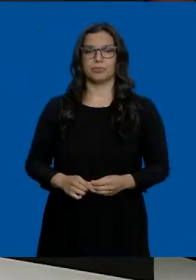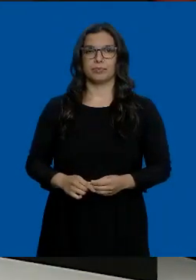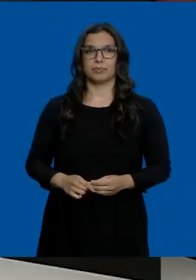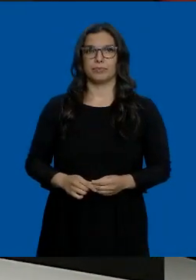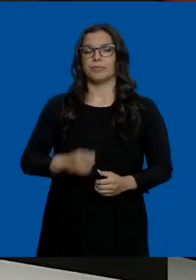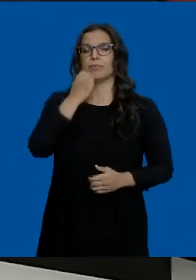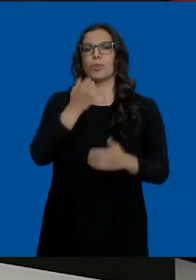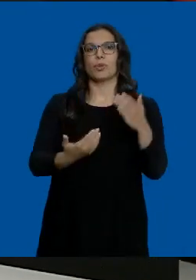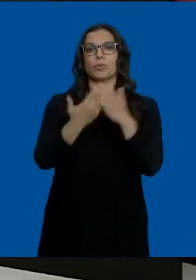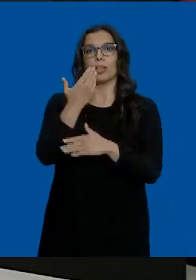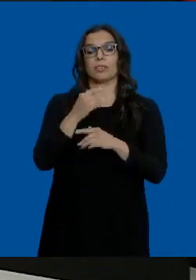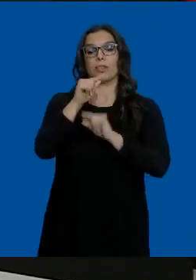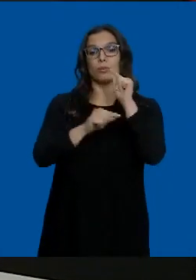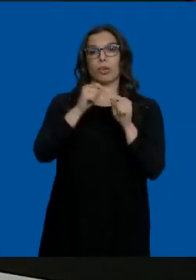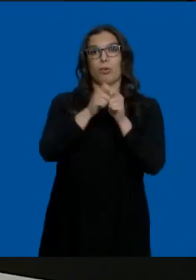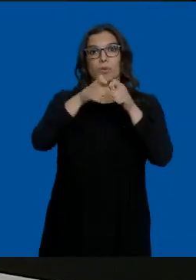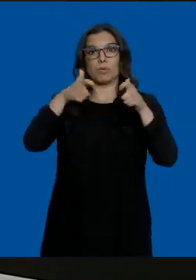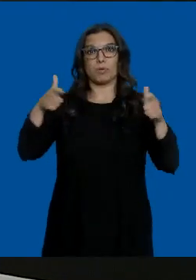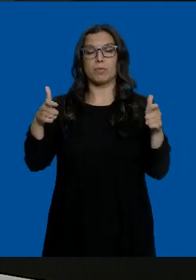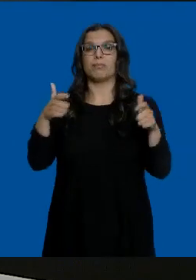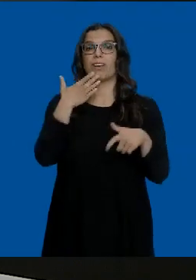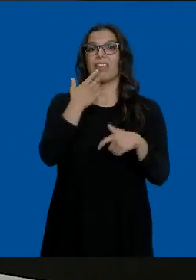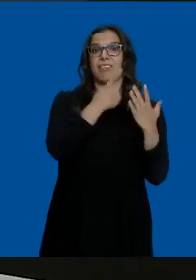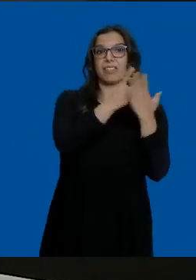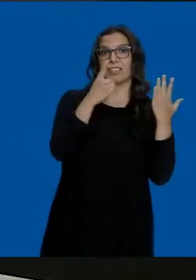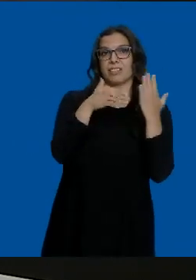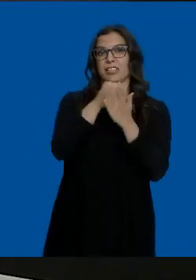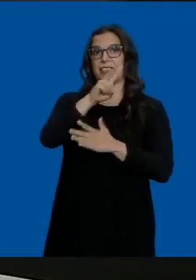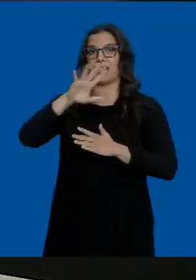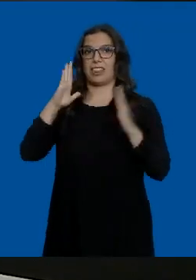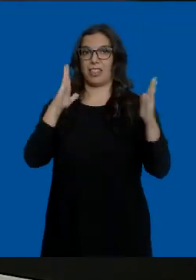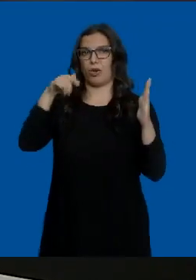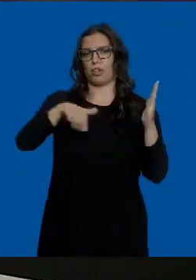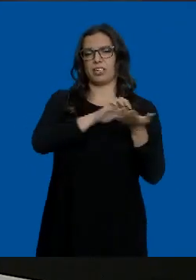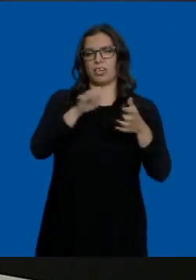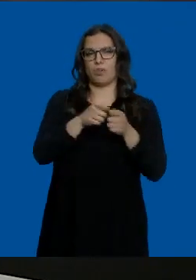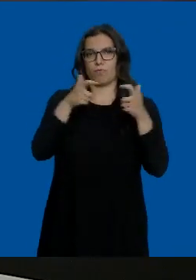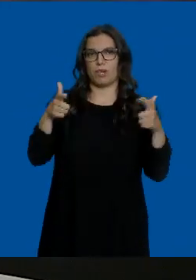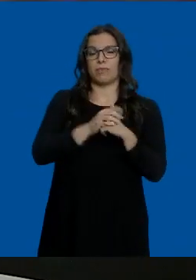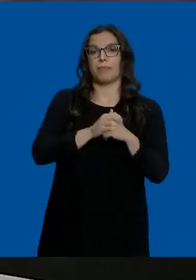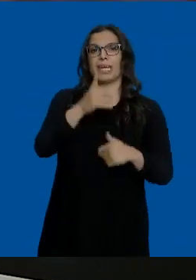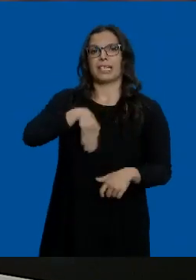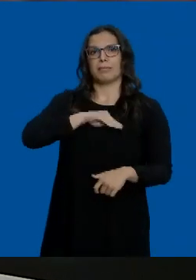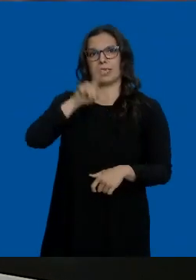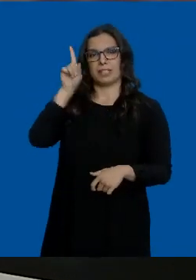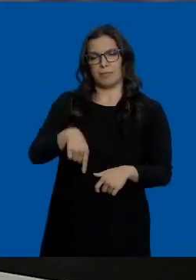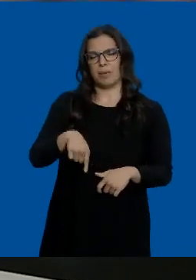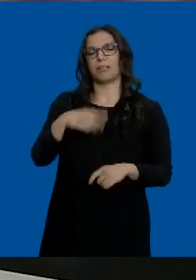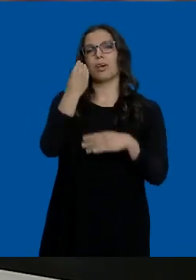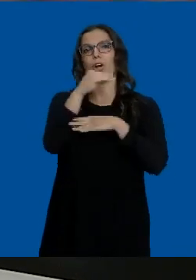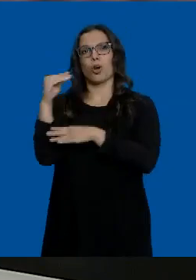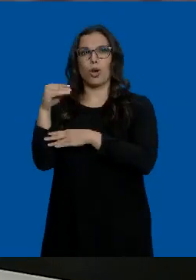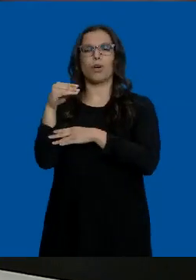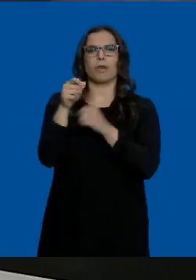Buenos días, los contagios han aumentado entre los 16 y los 25 años en Castilla y León. En España también se dispara la